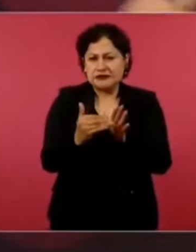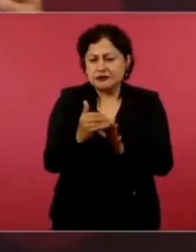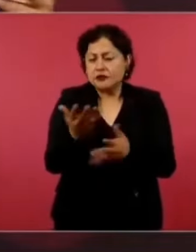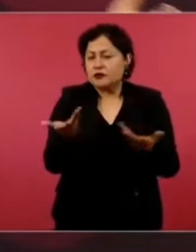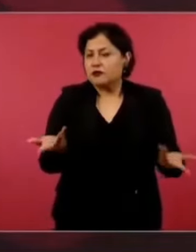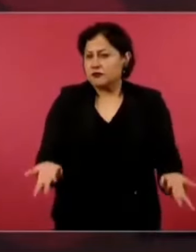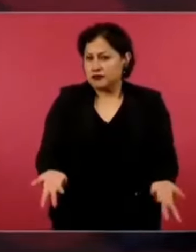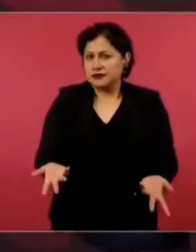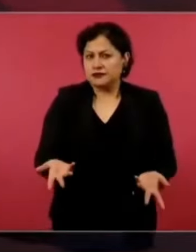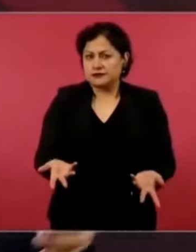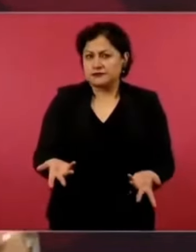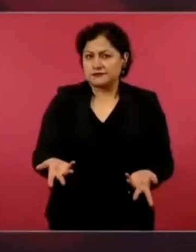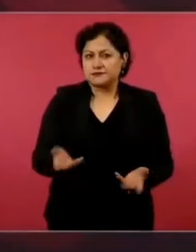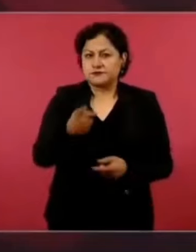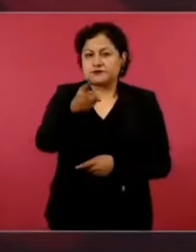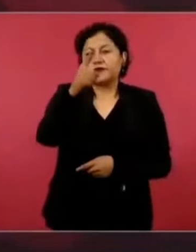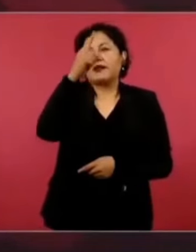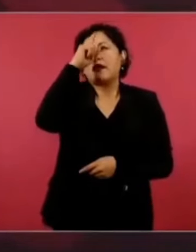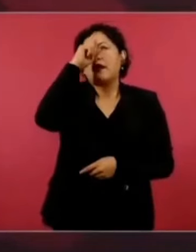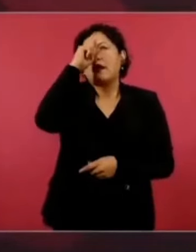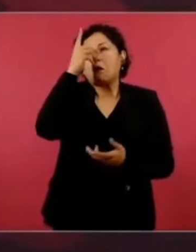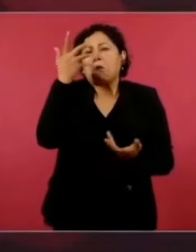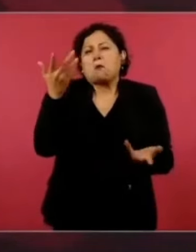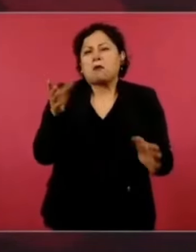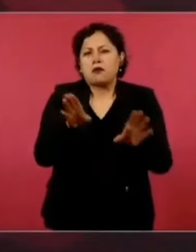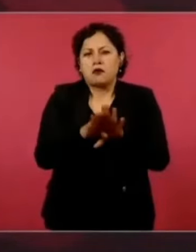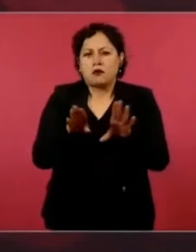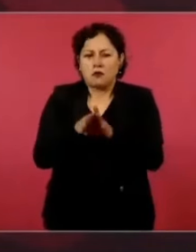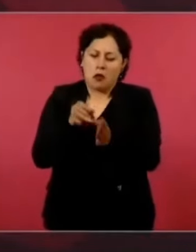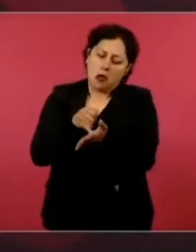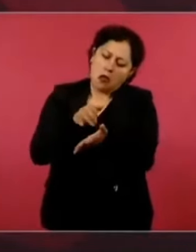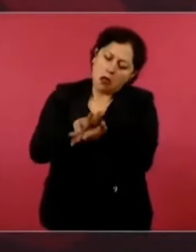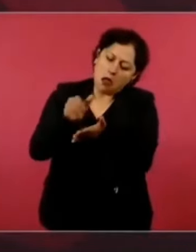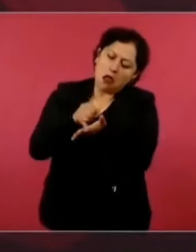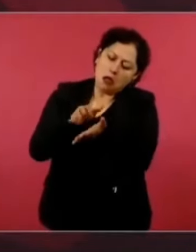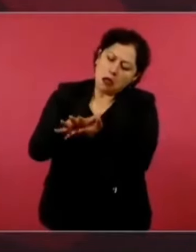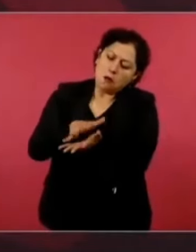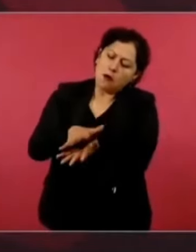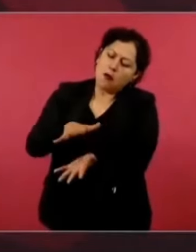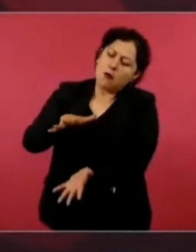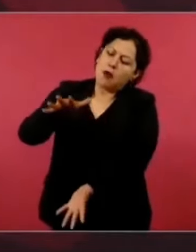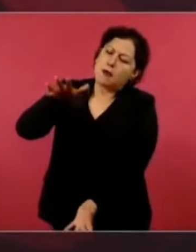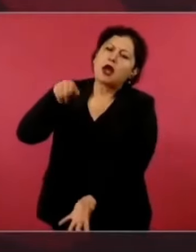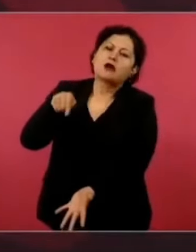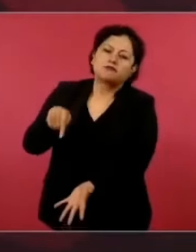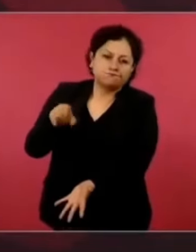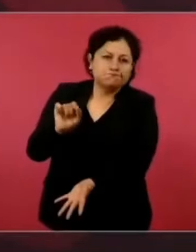pero ¿cómo se distribuye? La gente voluntariamente,